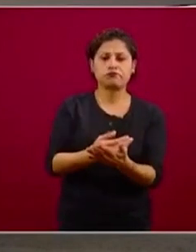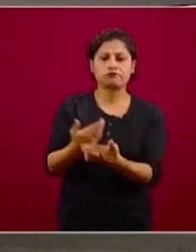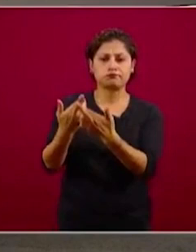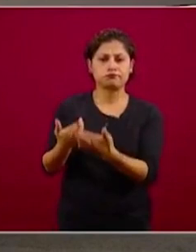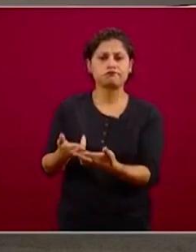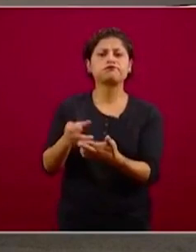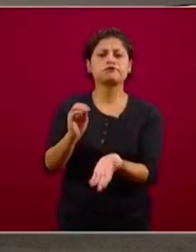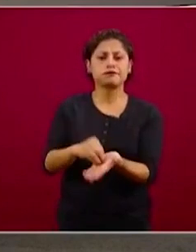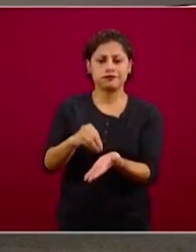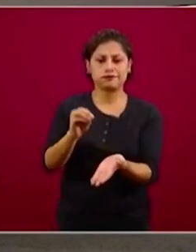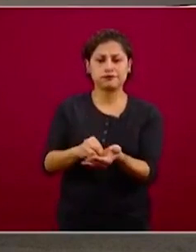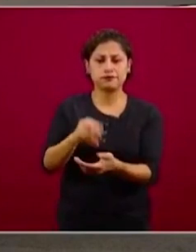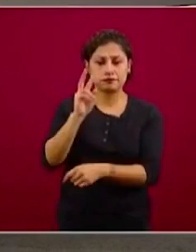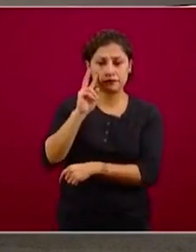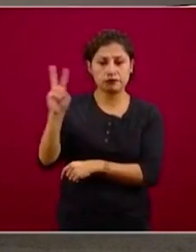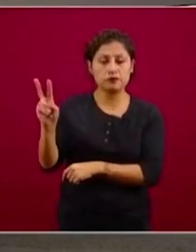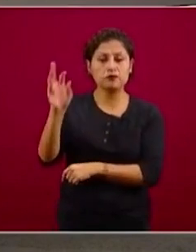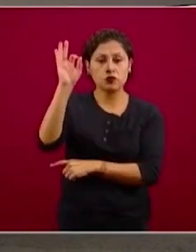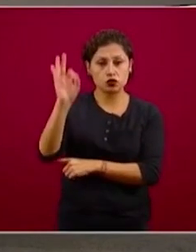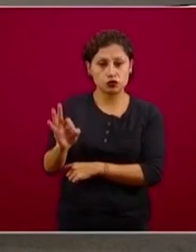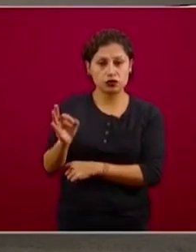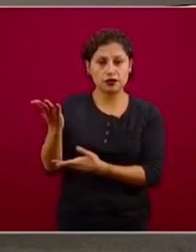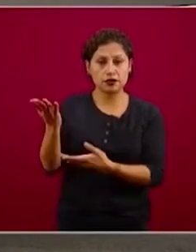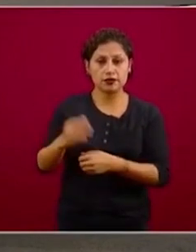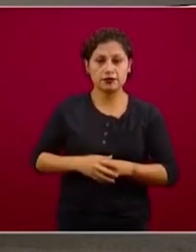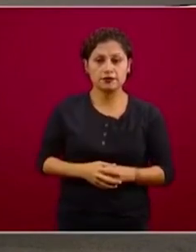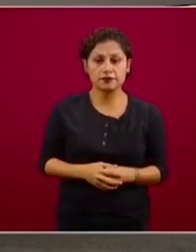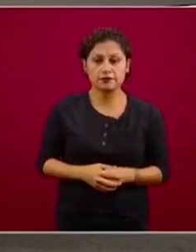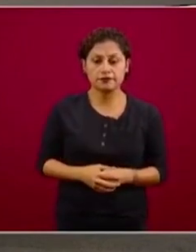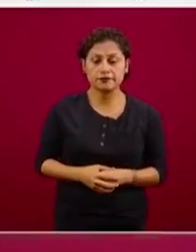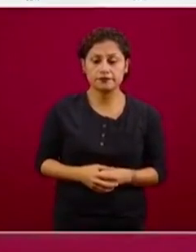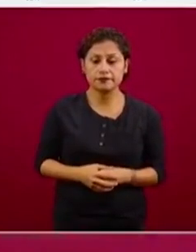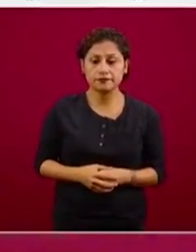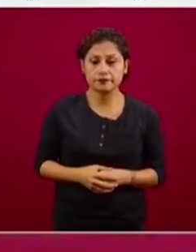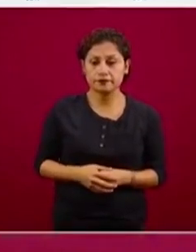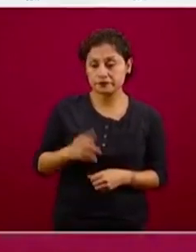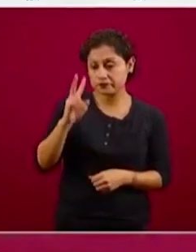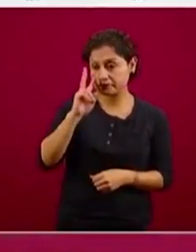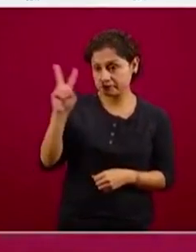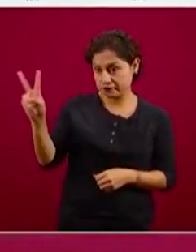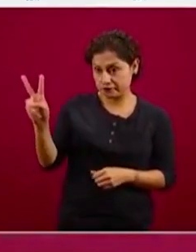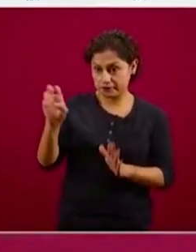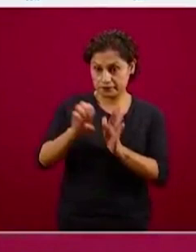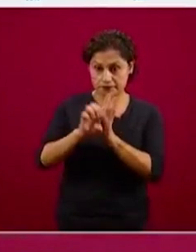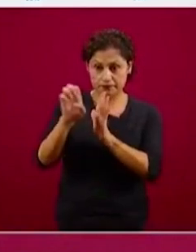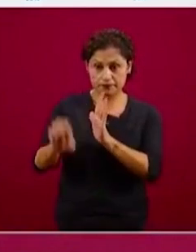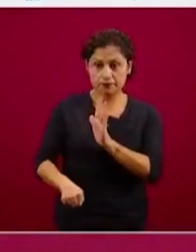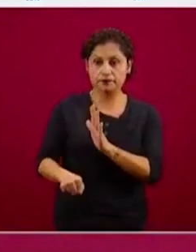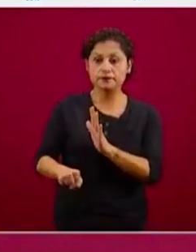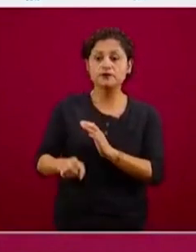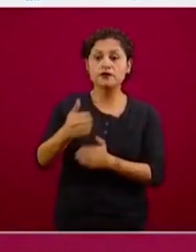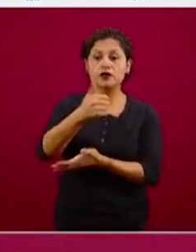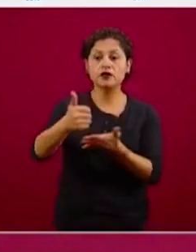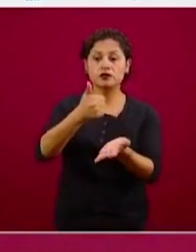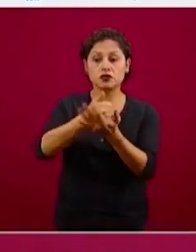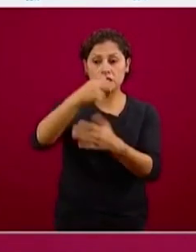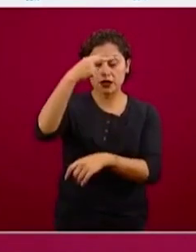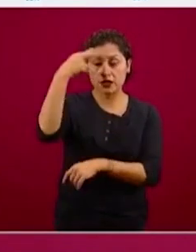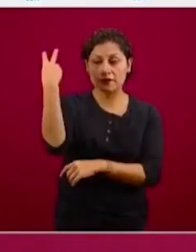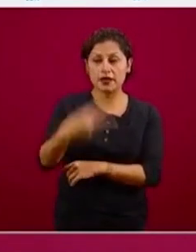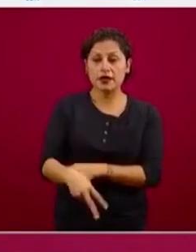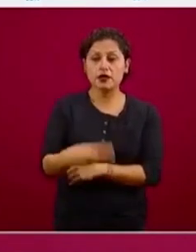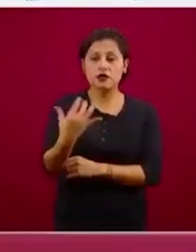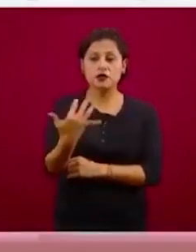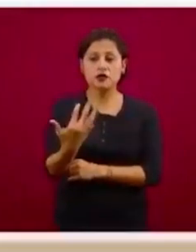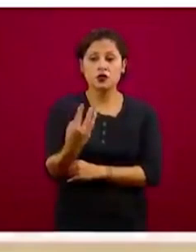Aquí está por porcentaje. Veamos un ejemplo. La Ciudad de México tiene 53 por ciento de camas